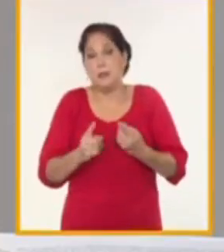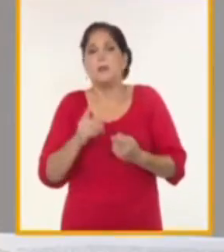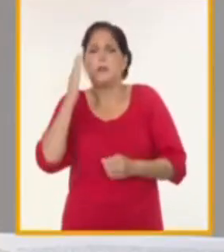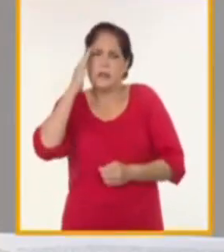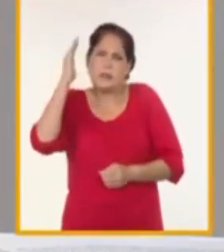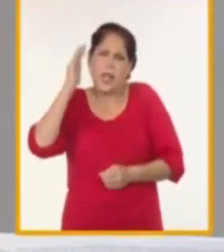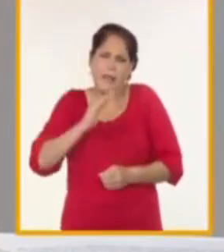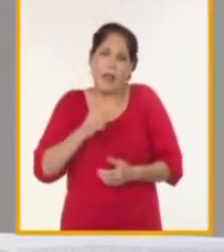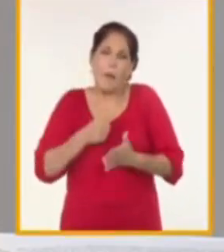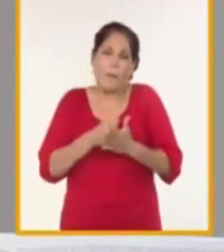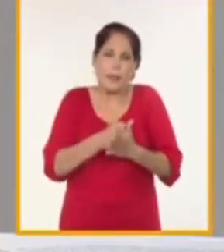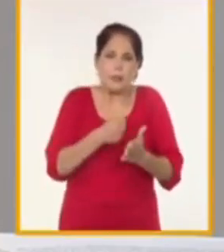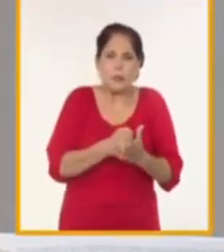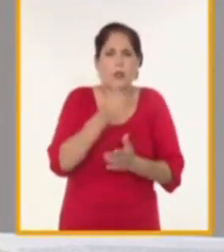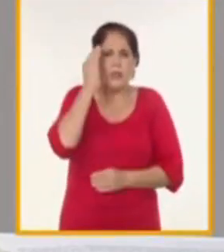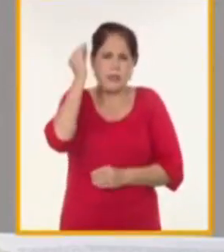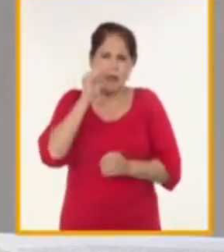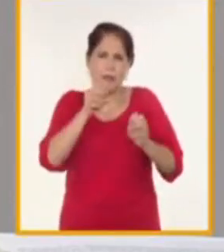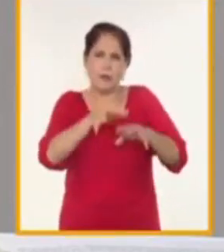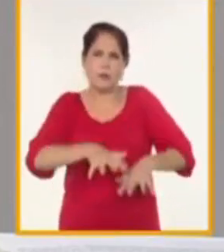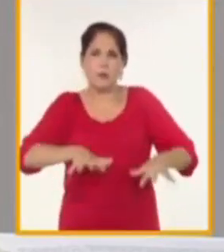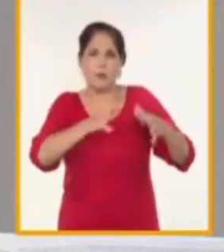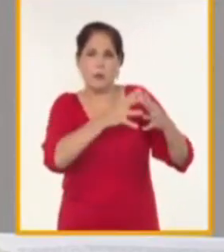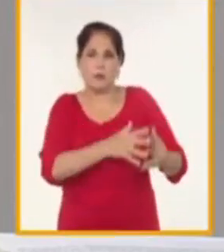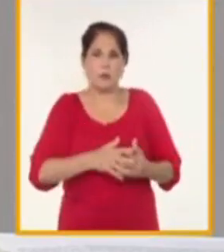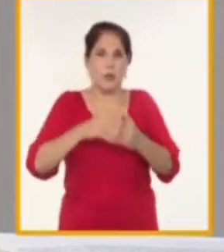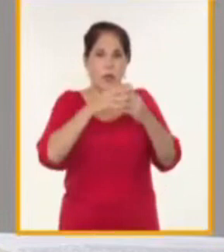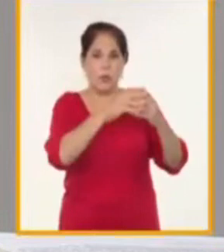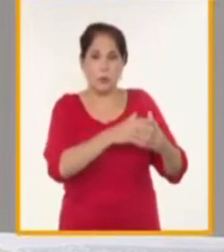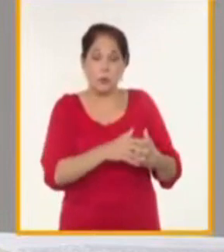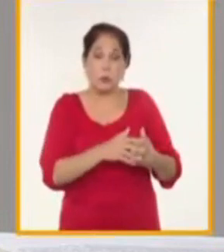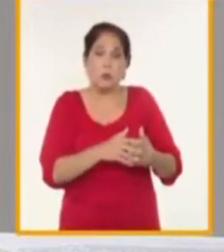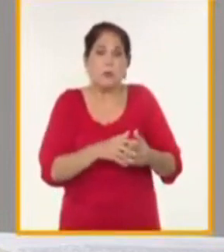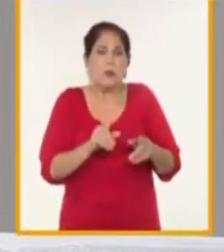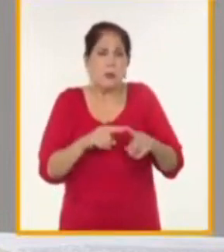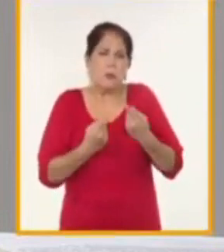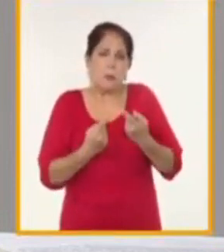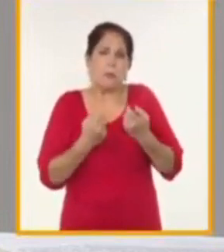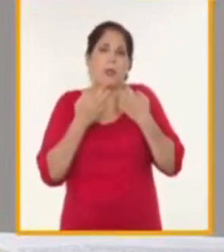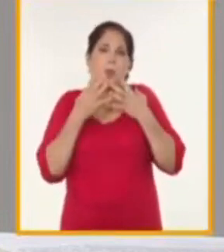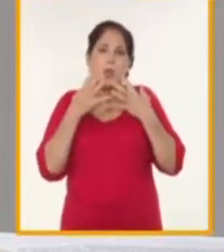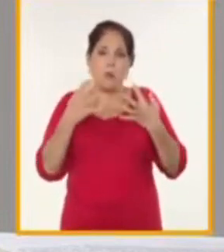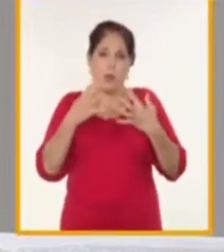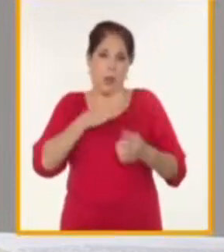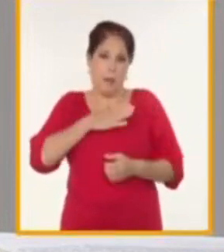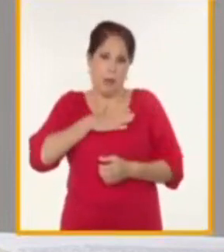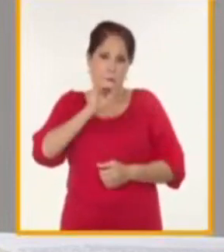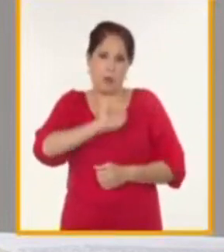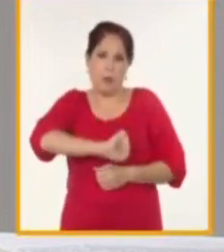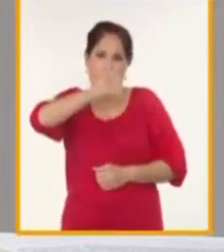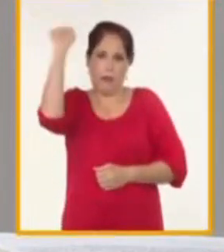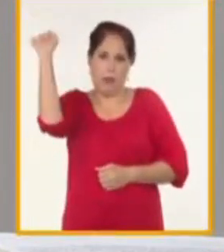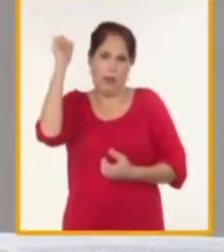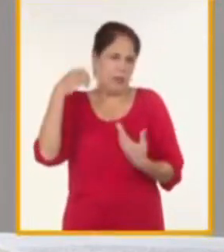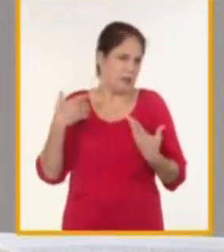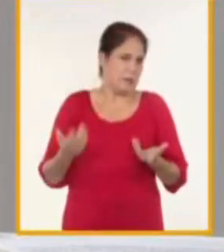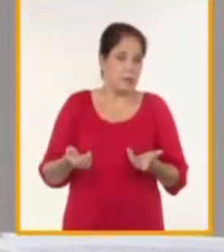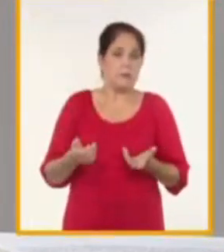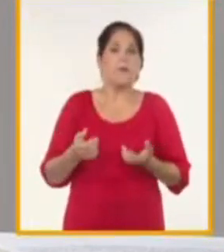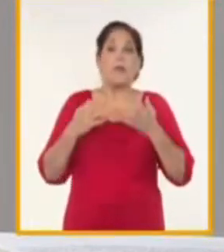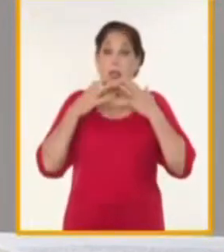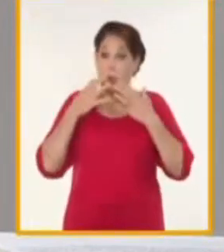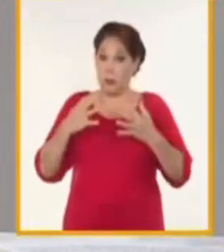de estas presiones Randy creo que es muy significativo destacar que